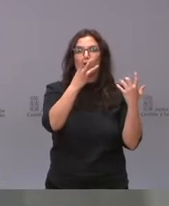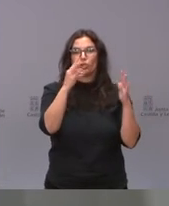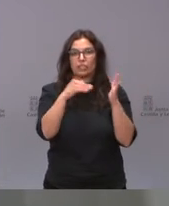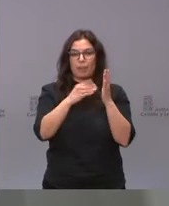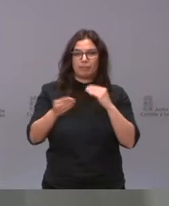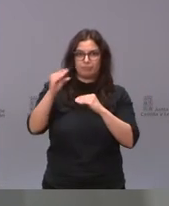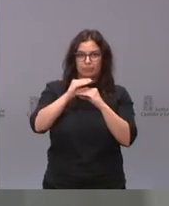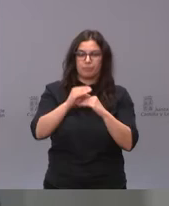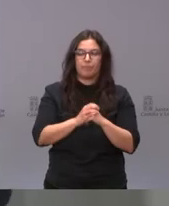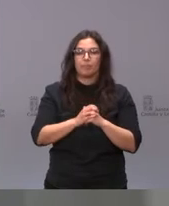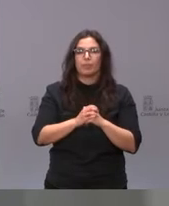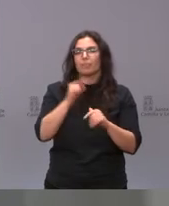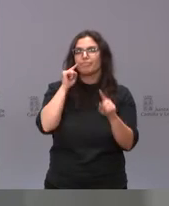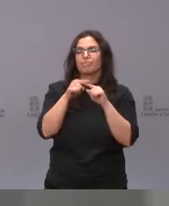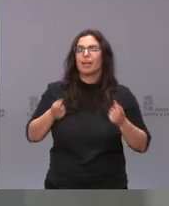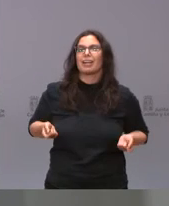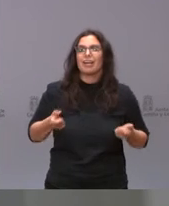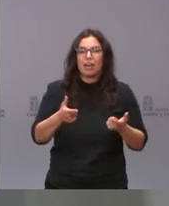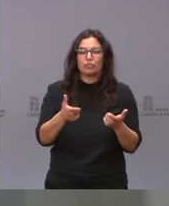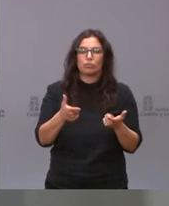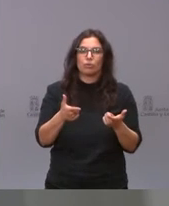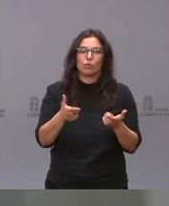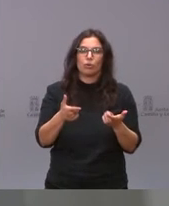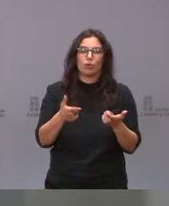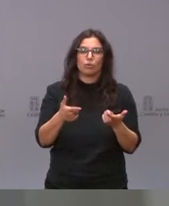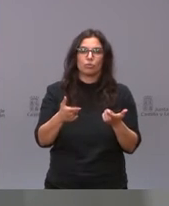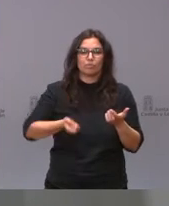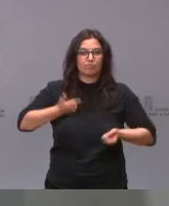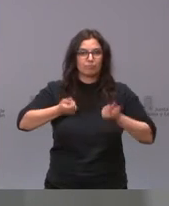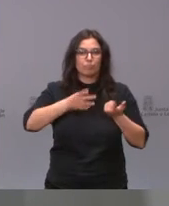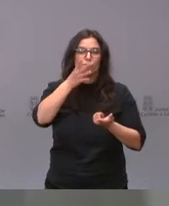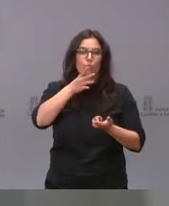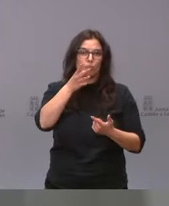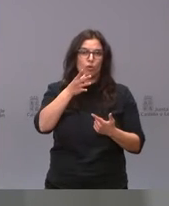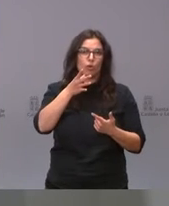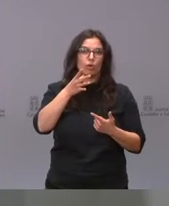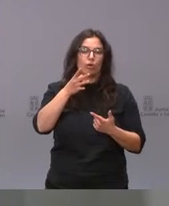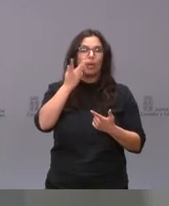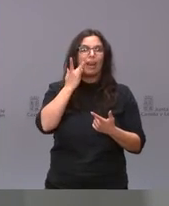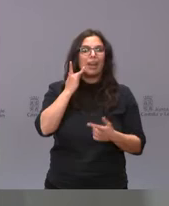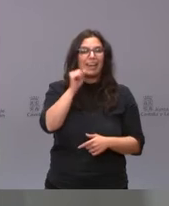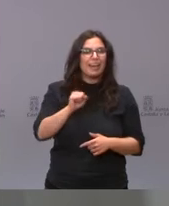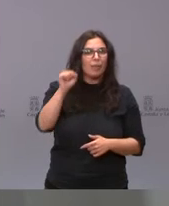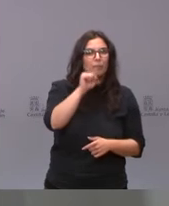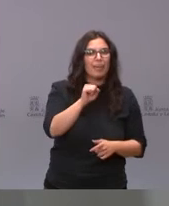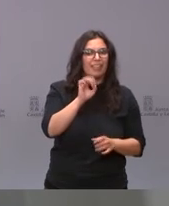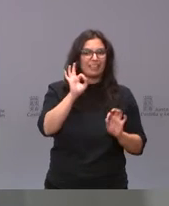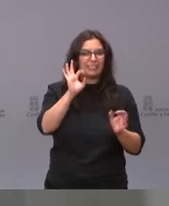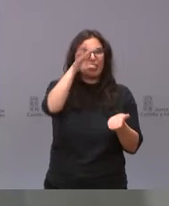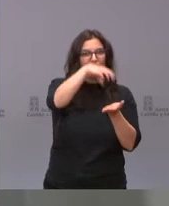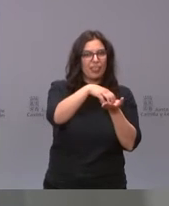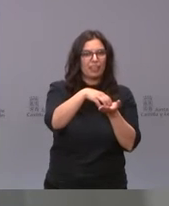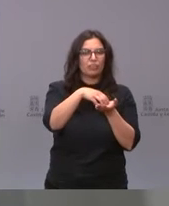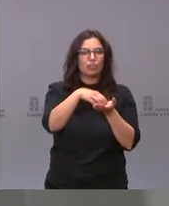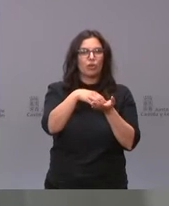para los gastos generados como consecuencia de la limpieza en los centros de salud,